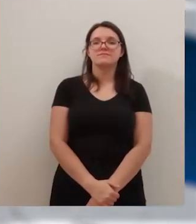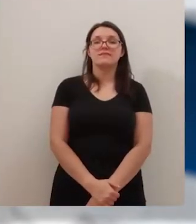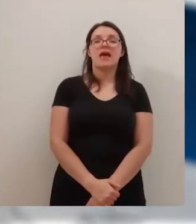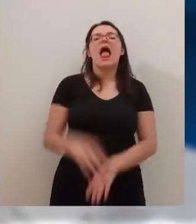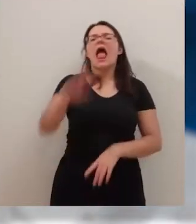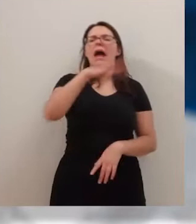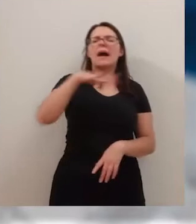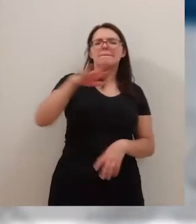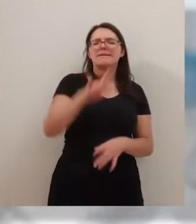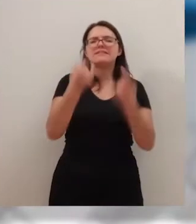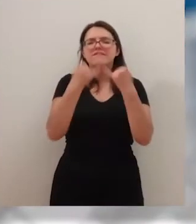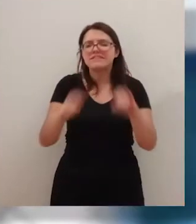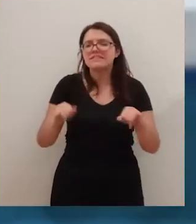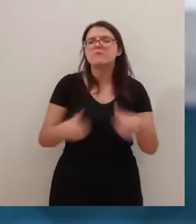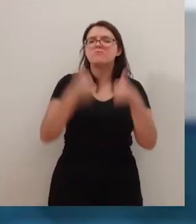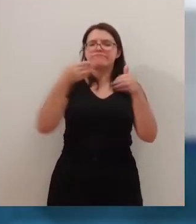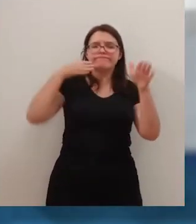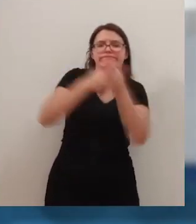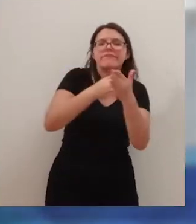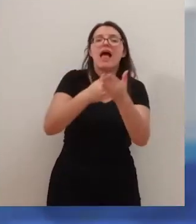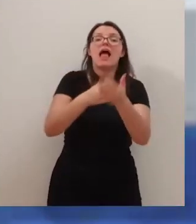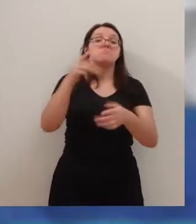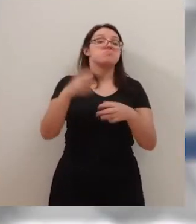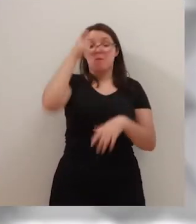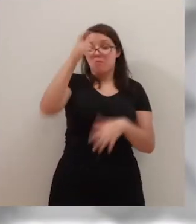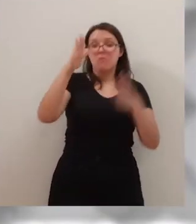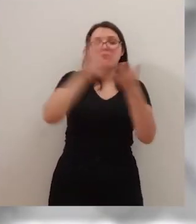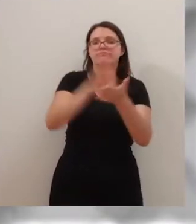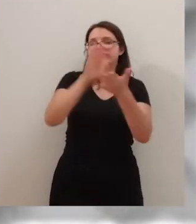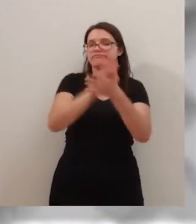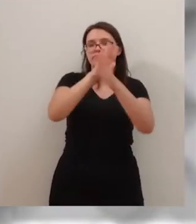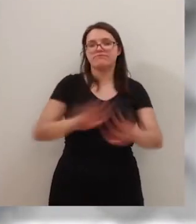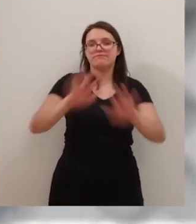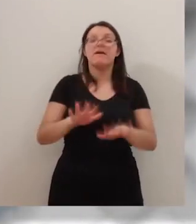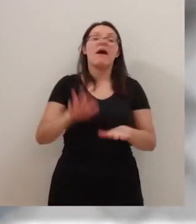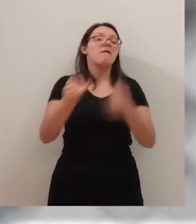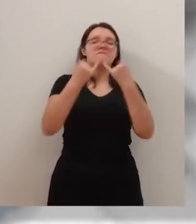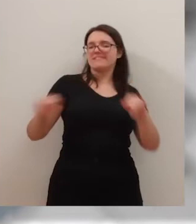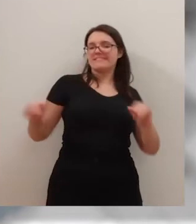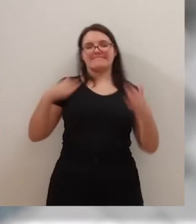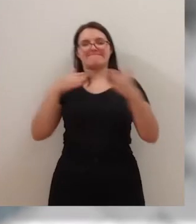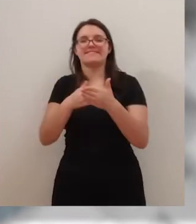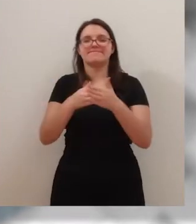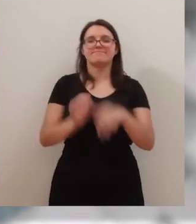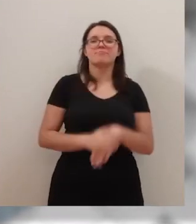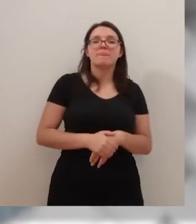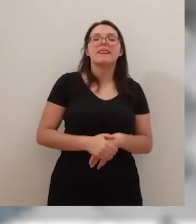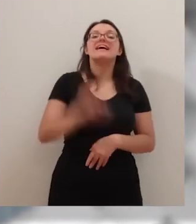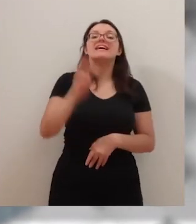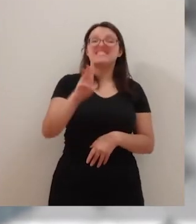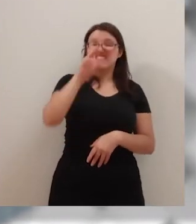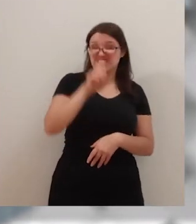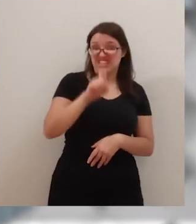El ambiente festivo irrumpió así en la habitual tranquilidad de esta pequeña y bella aldea perteneciente a Munilla, que lleva más de tres